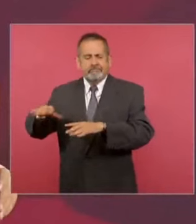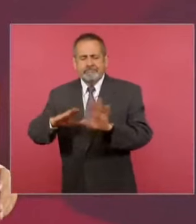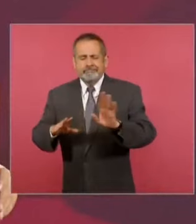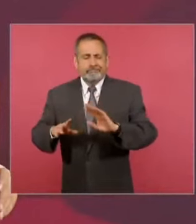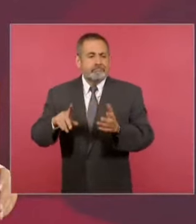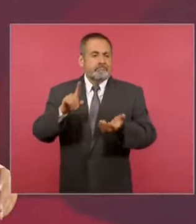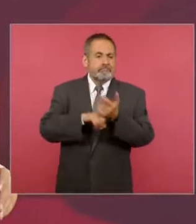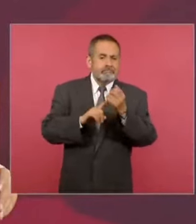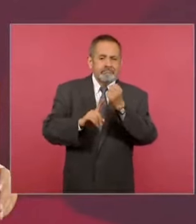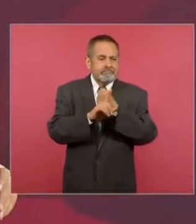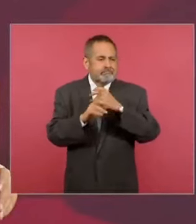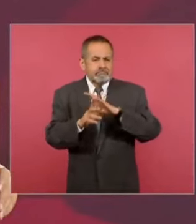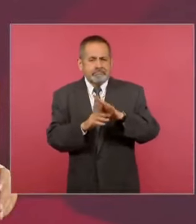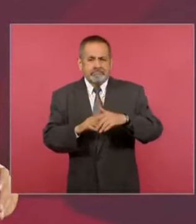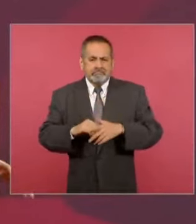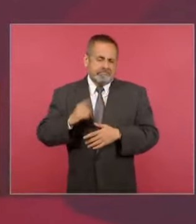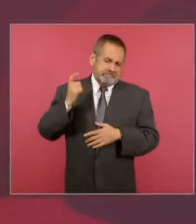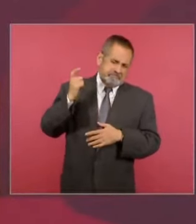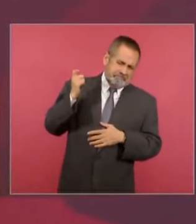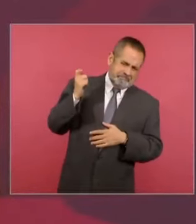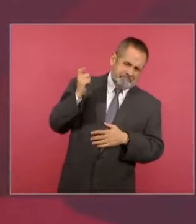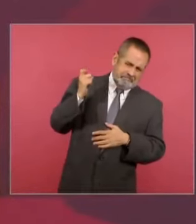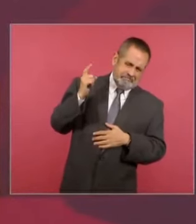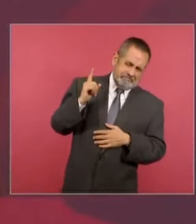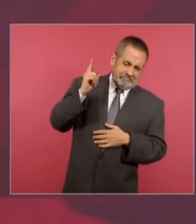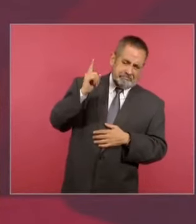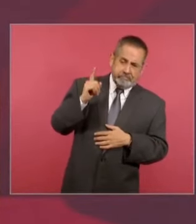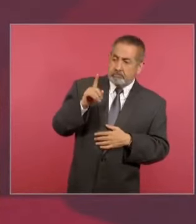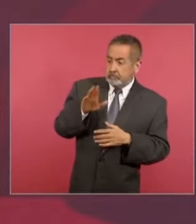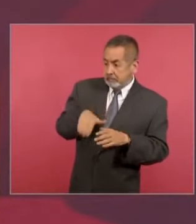arriba, pero no una agresión…